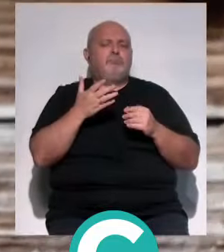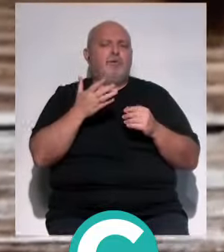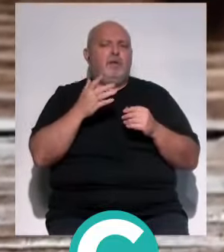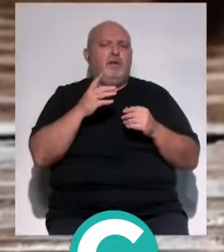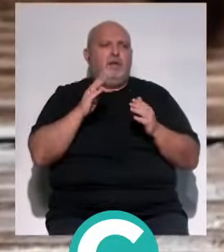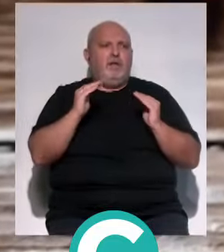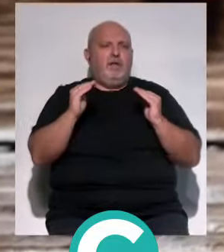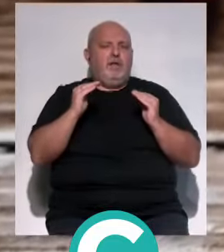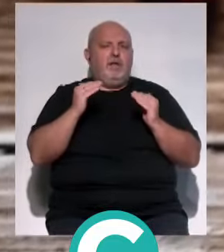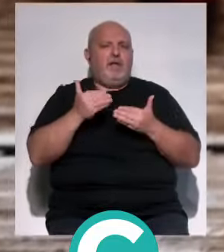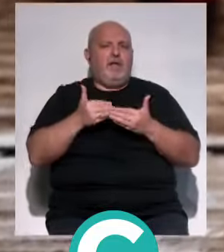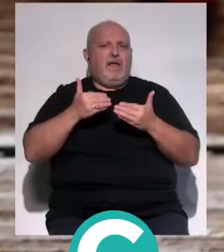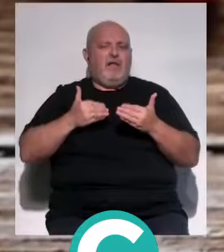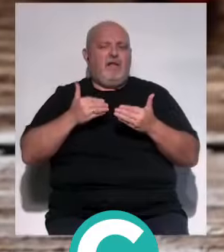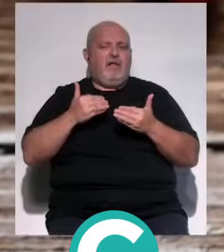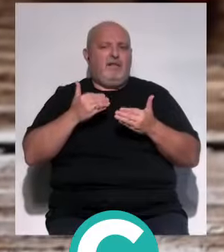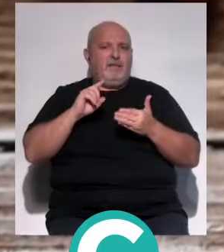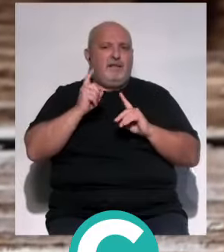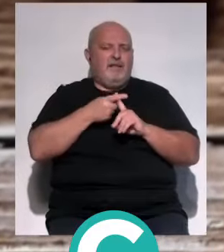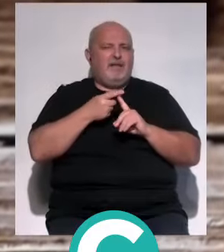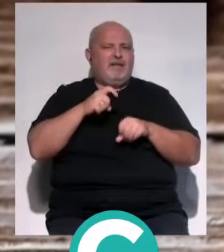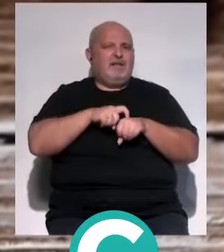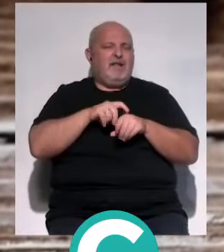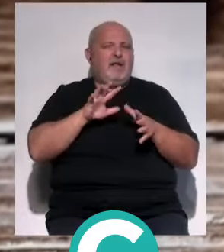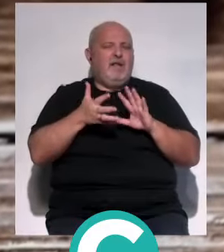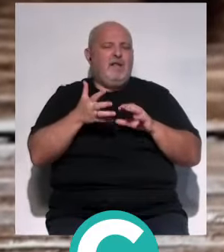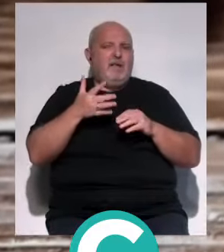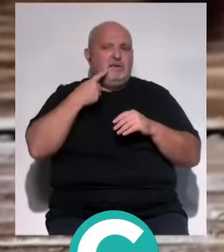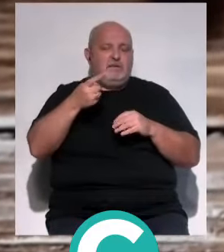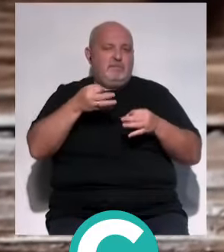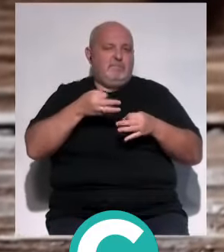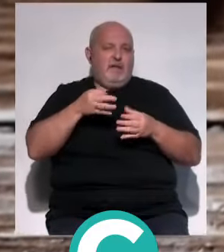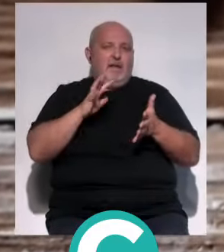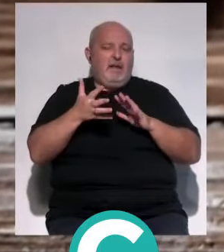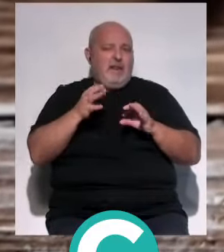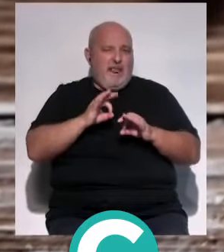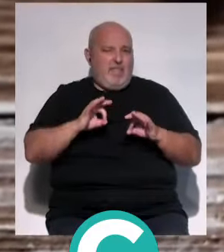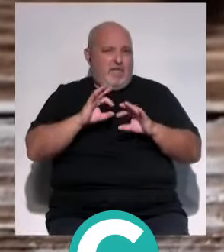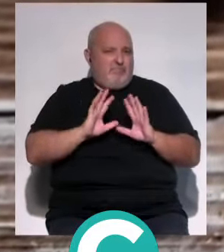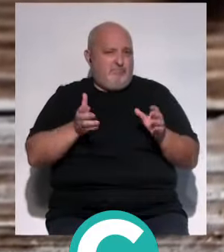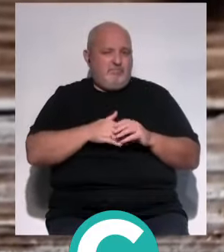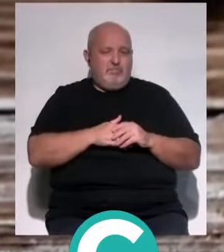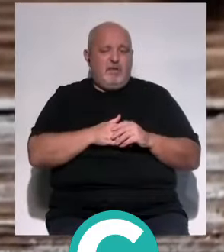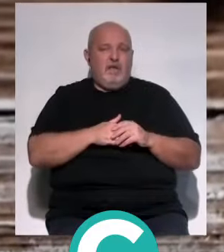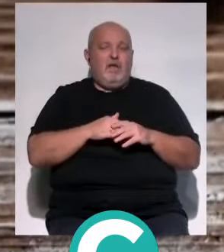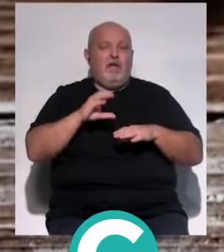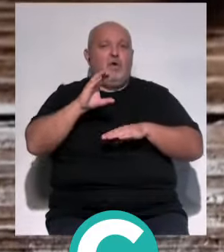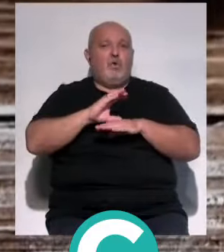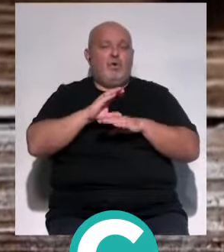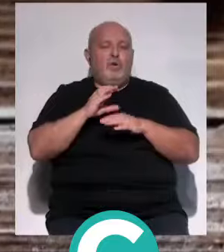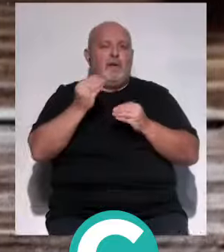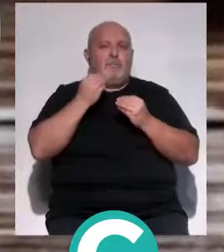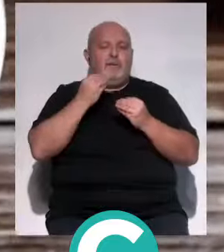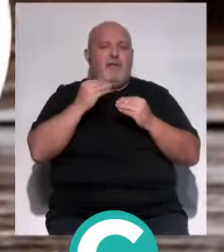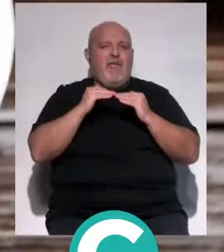conmigo antes y ahora están diagnosticados, ¿qué tengo que cambiar? Siempre digo, no tienes que cambiar nada. O sea, en la consulta se hace una